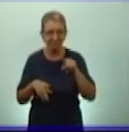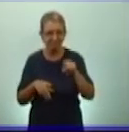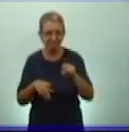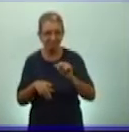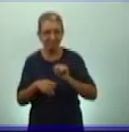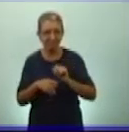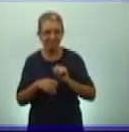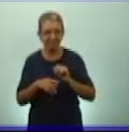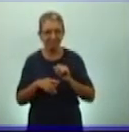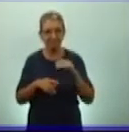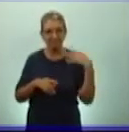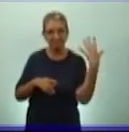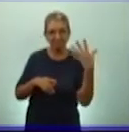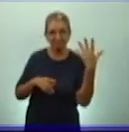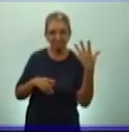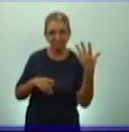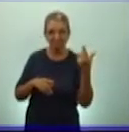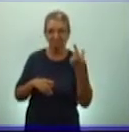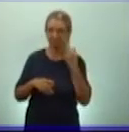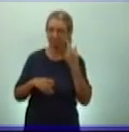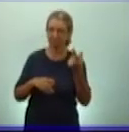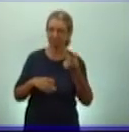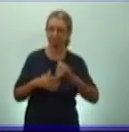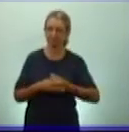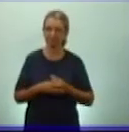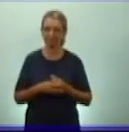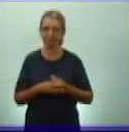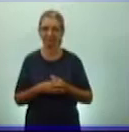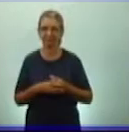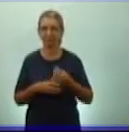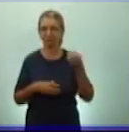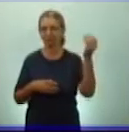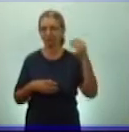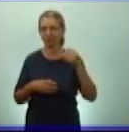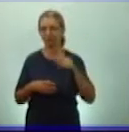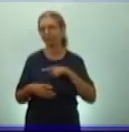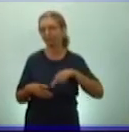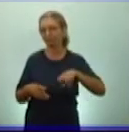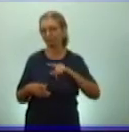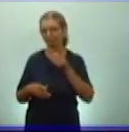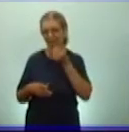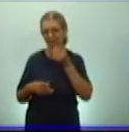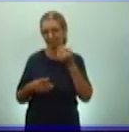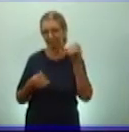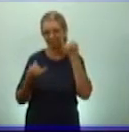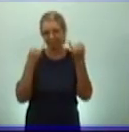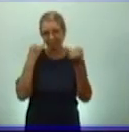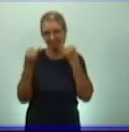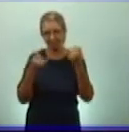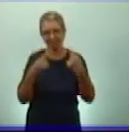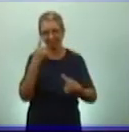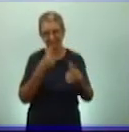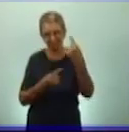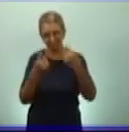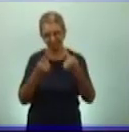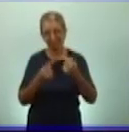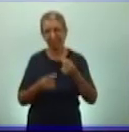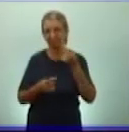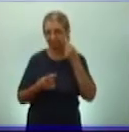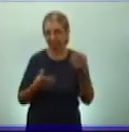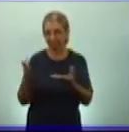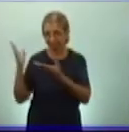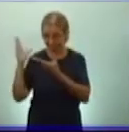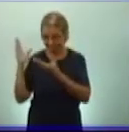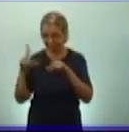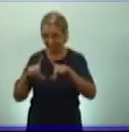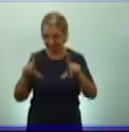identificar, a caracterizar esta civilización? Claro, sé que ustedes pudieron identificar algunas de ellas, pero no obstante, les muestro algunas en la lámina siguiente